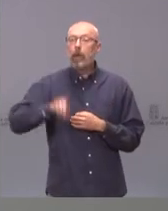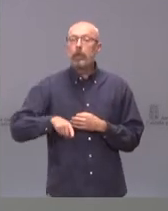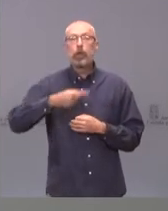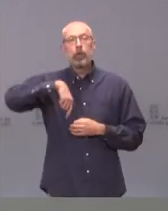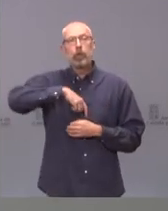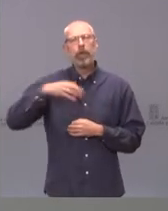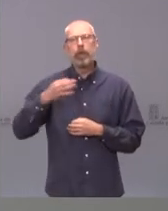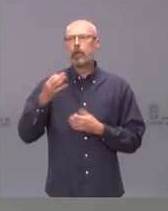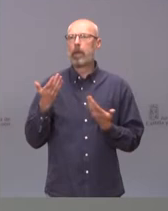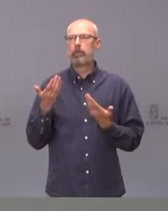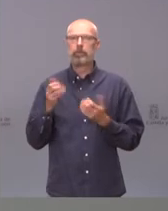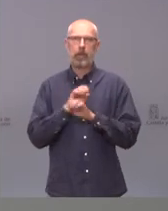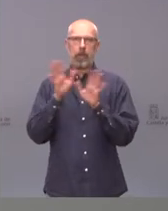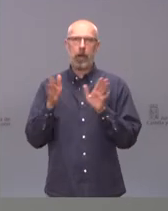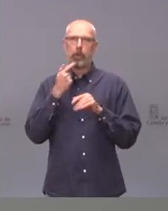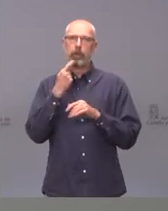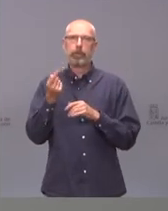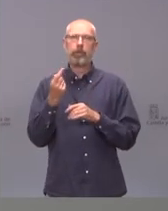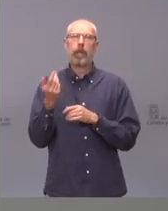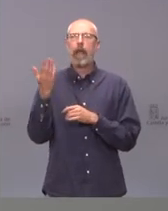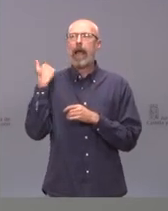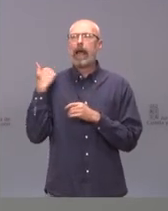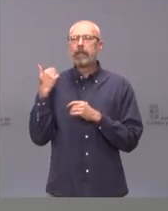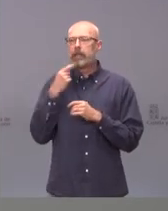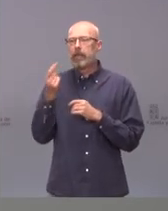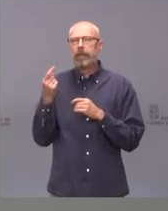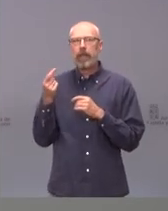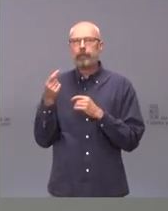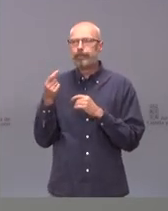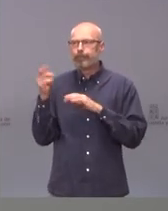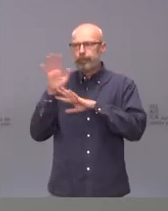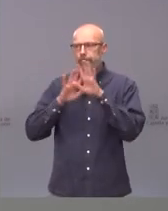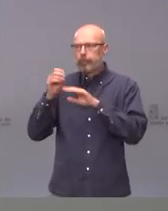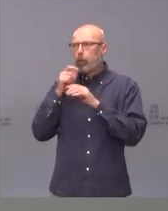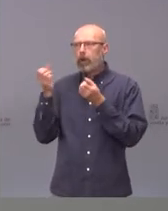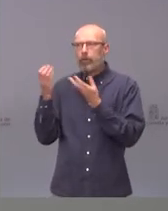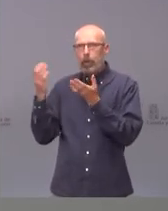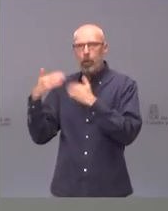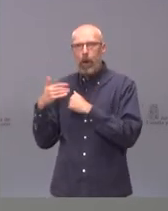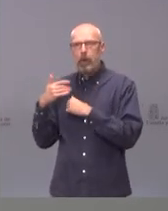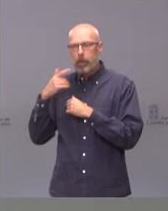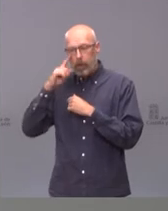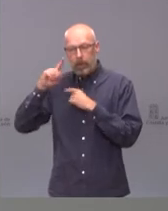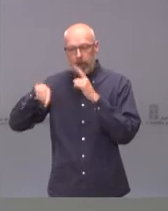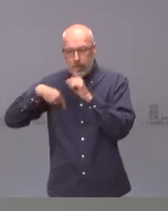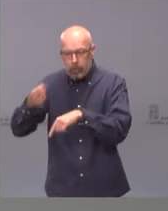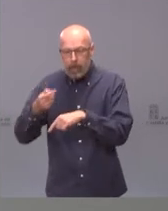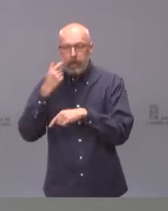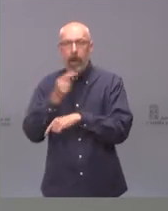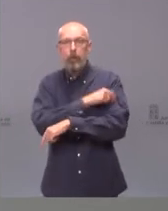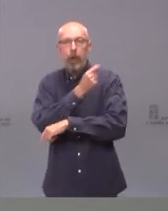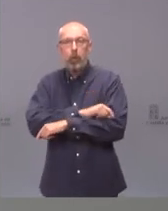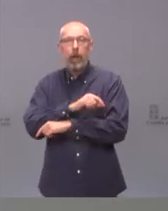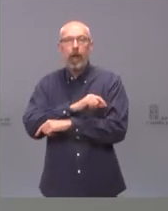Nosotros en un momento determinado teníamos desconocimiento del contenido, pero una vez que tenemos el conocimiento del contenido, el efecto secundario, hay que